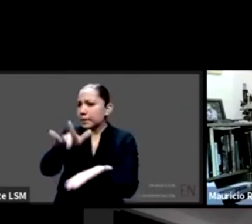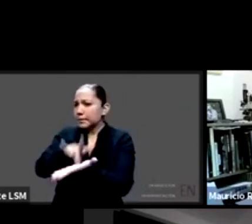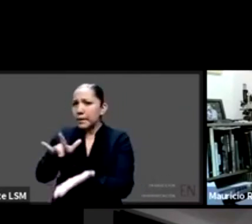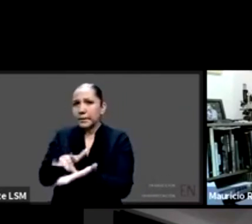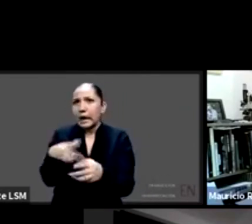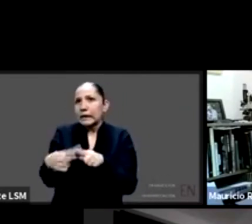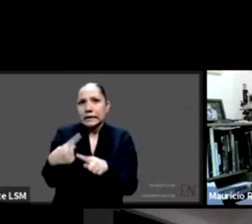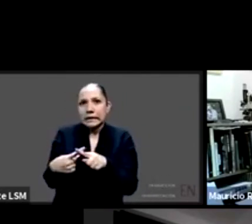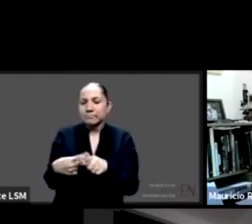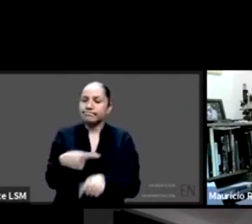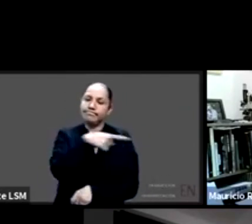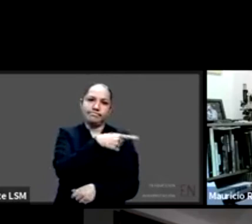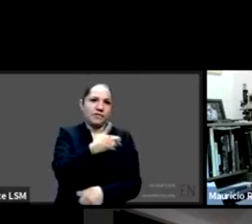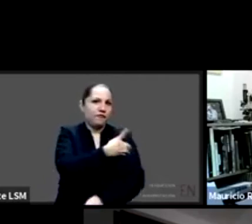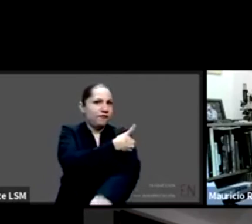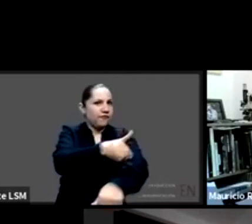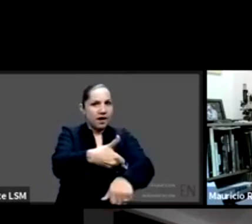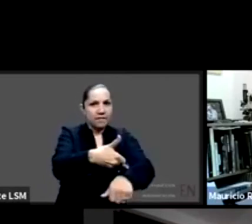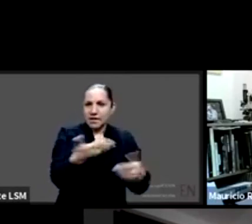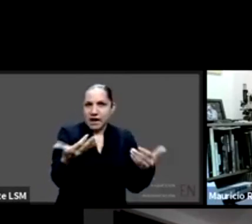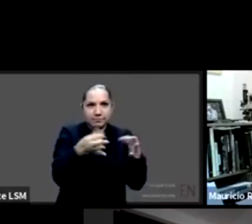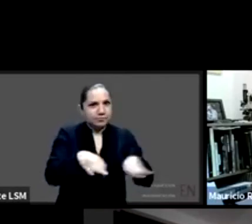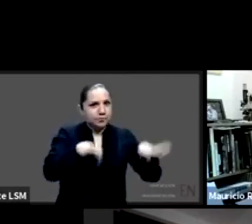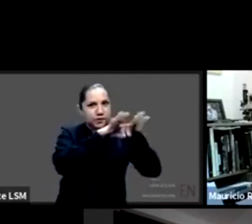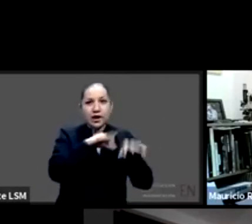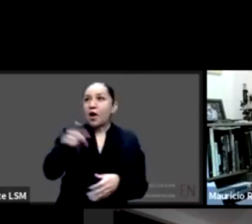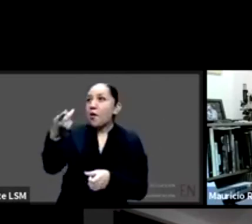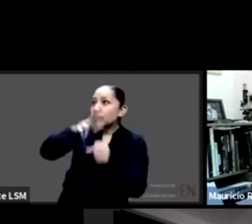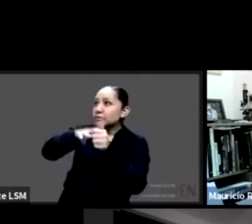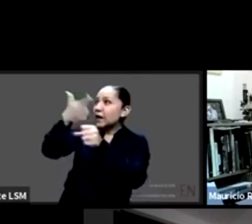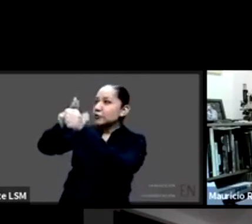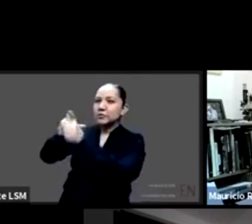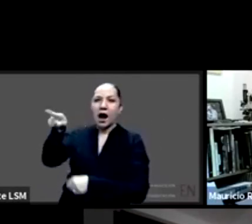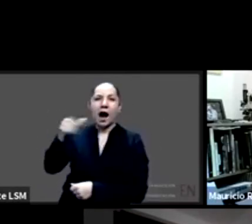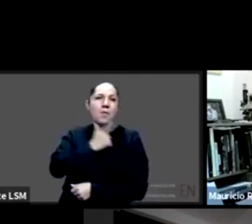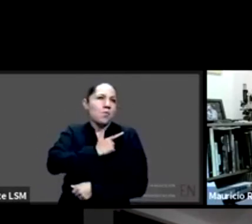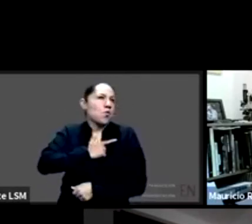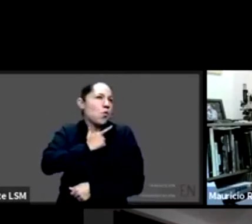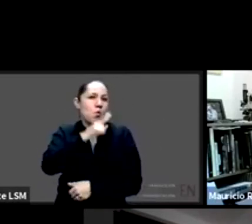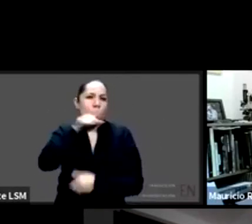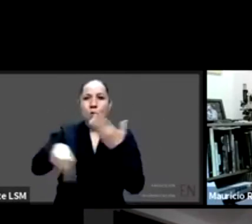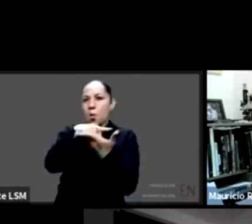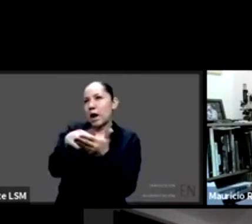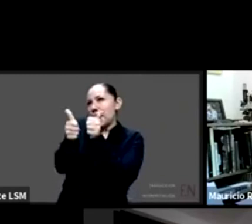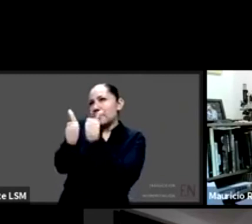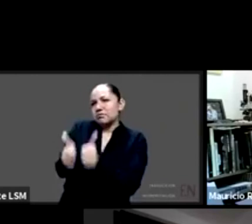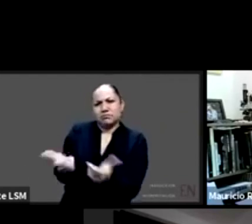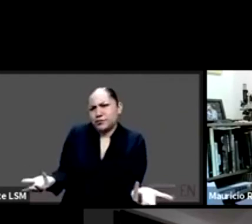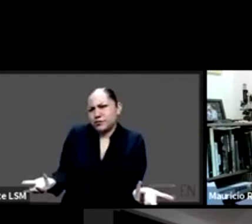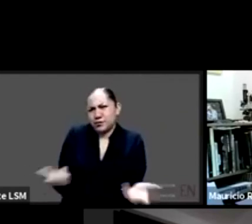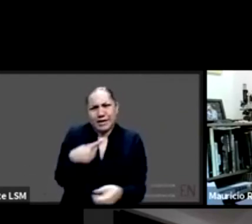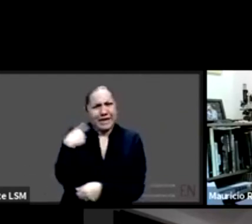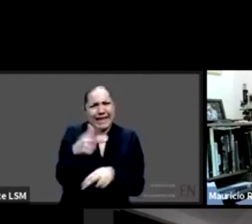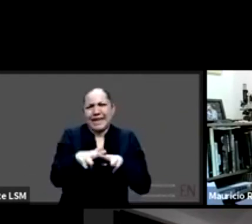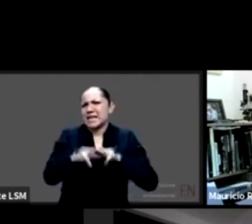los peores lugares para estar los peores lugares para estar por eso las estancias cortas son mejores los tratamientos